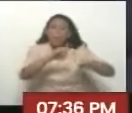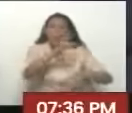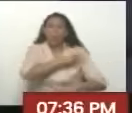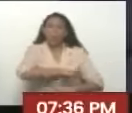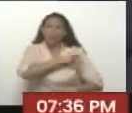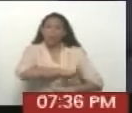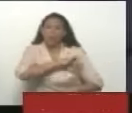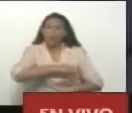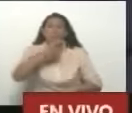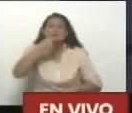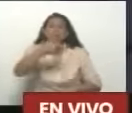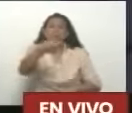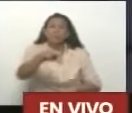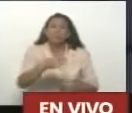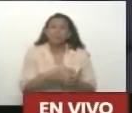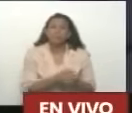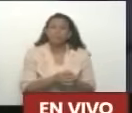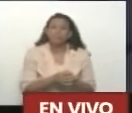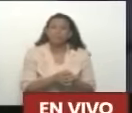Políticos